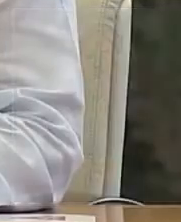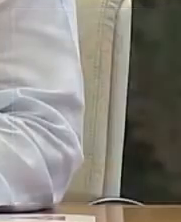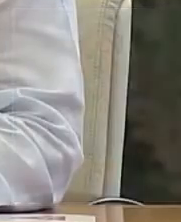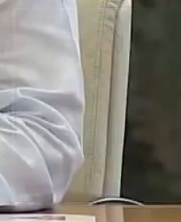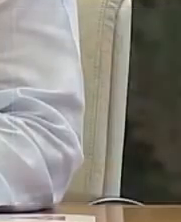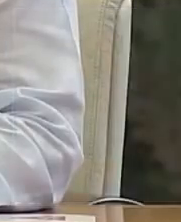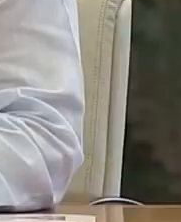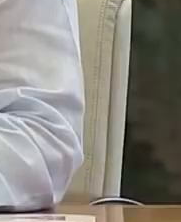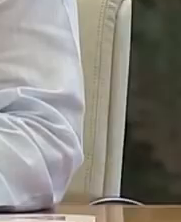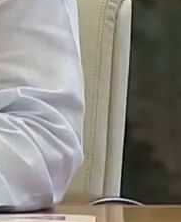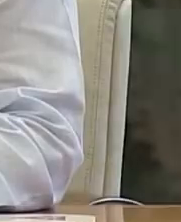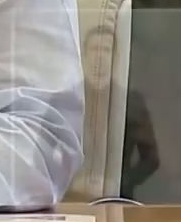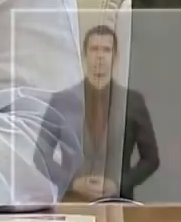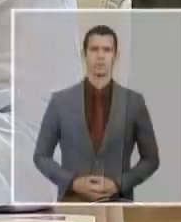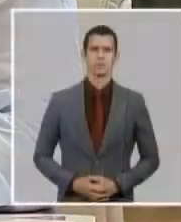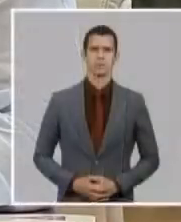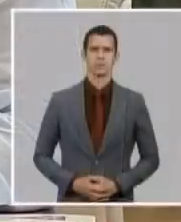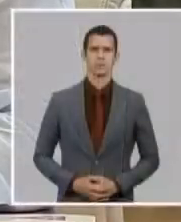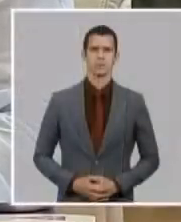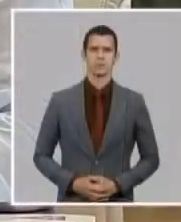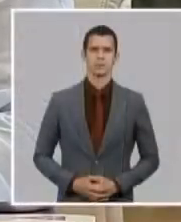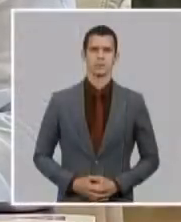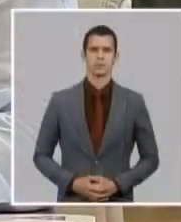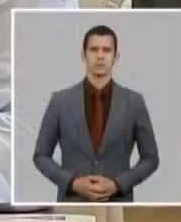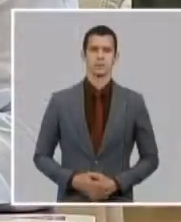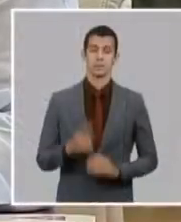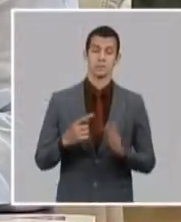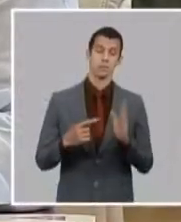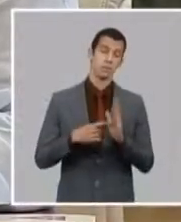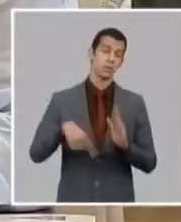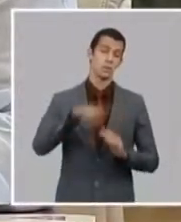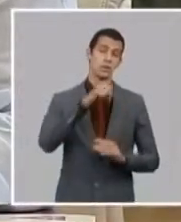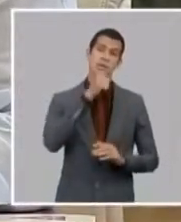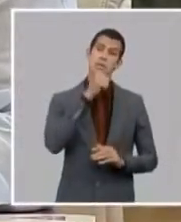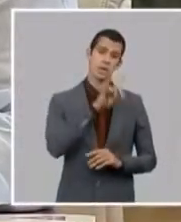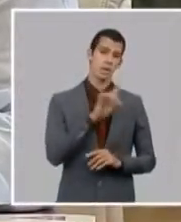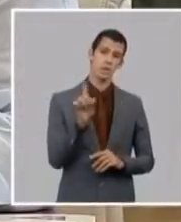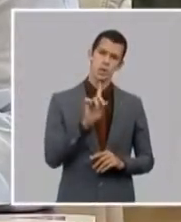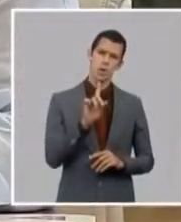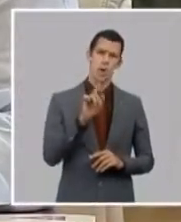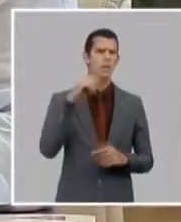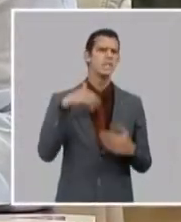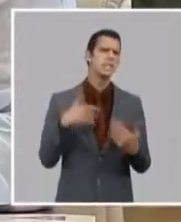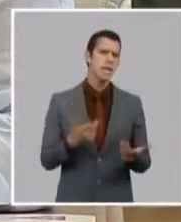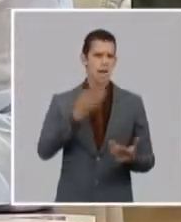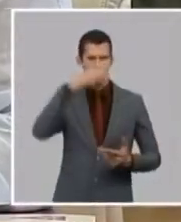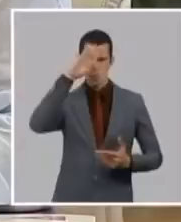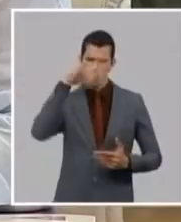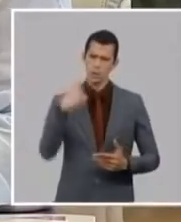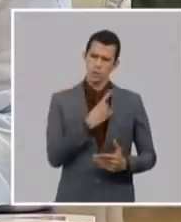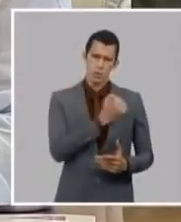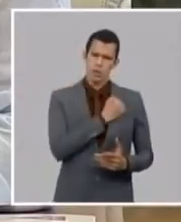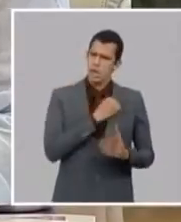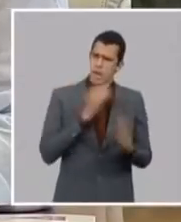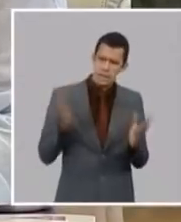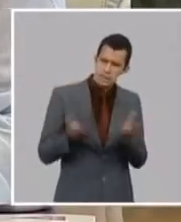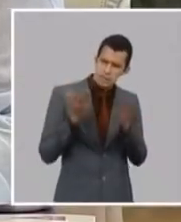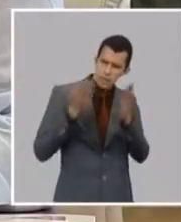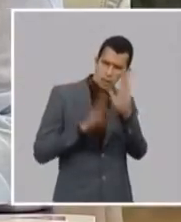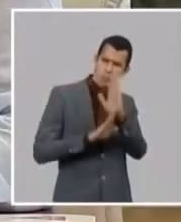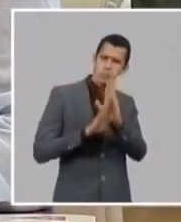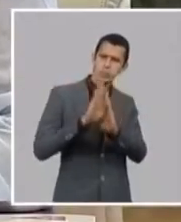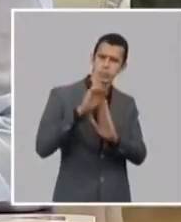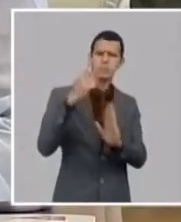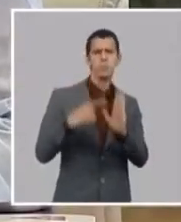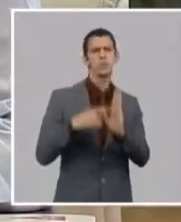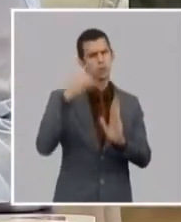todos y no quepa duda que nosotros queremos un país más próspero y tenemos la insatisfacción de que no